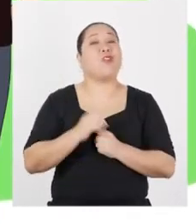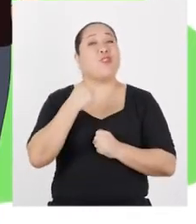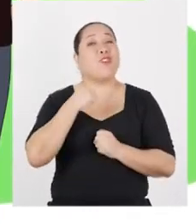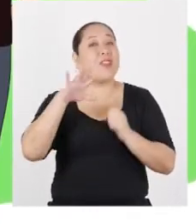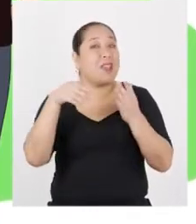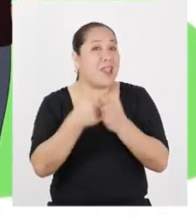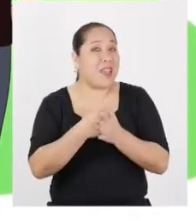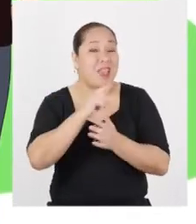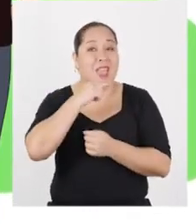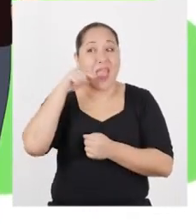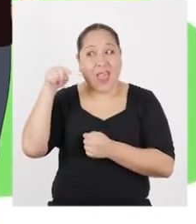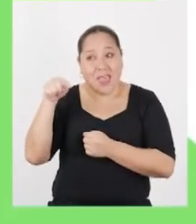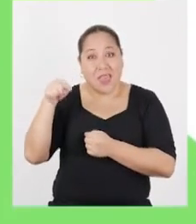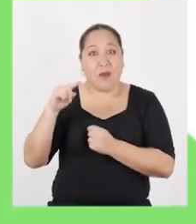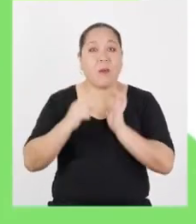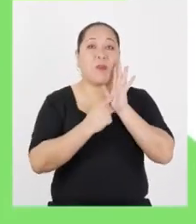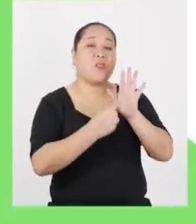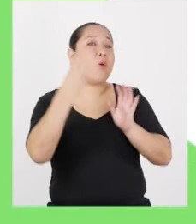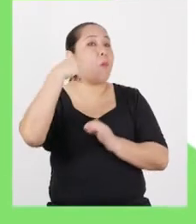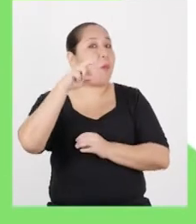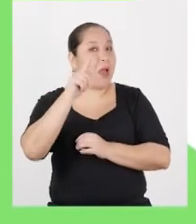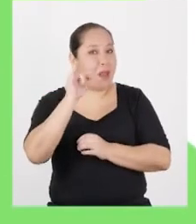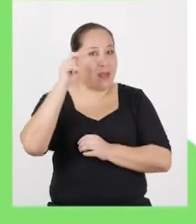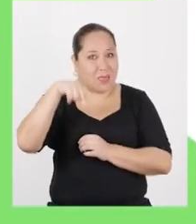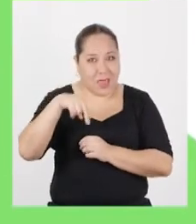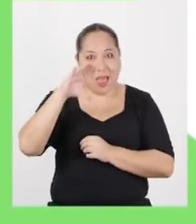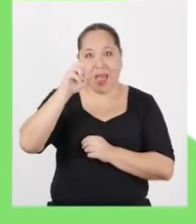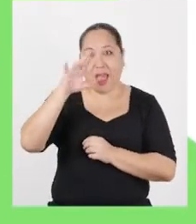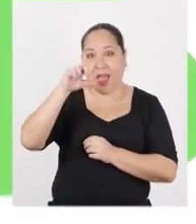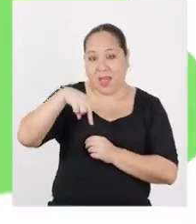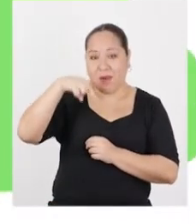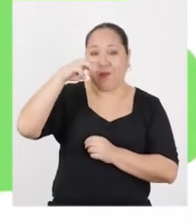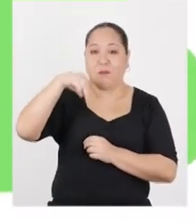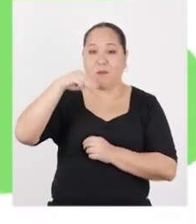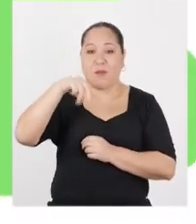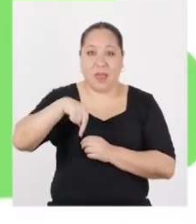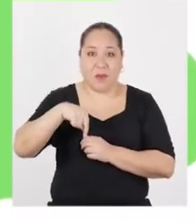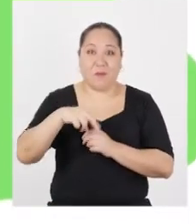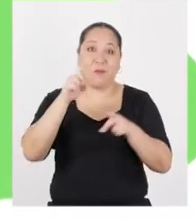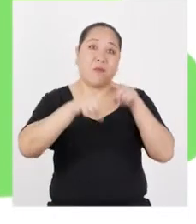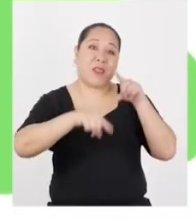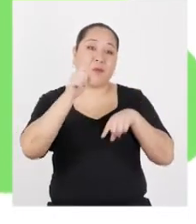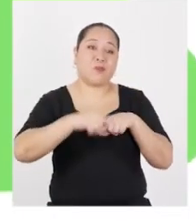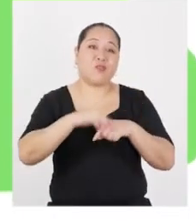Cuando llegué, ella me presentó a Martín y Carmen, primos de mi amiga. Todos estaban cantando muy